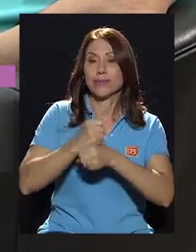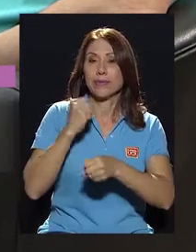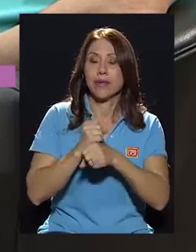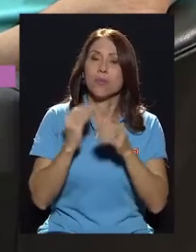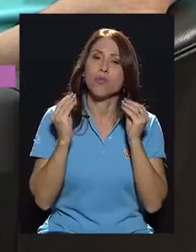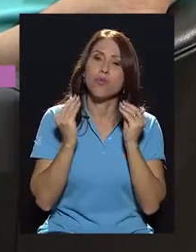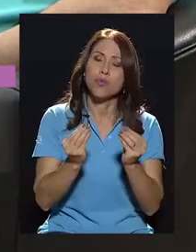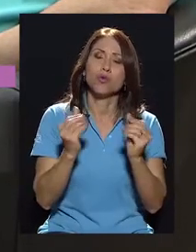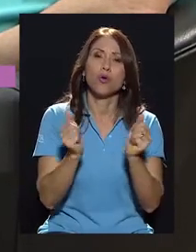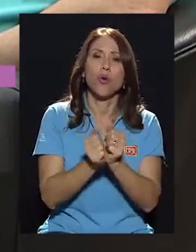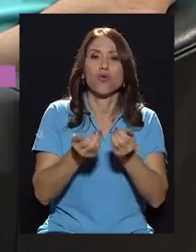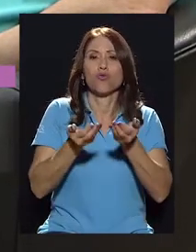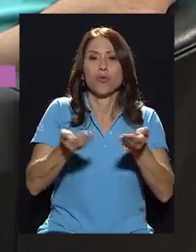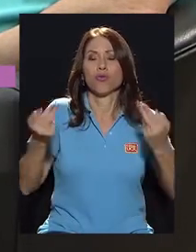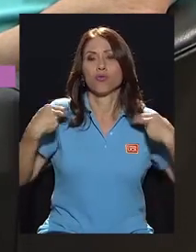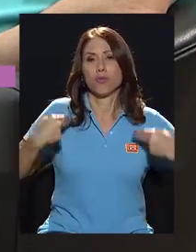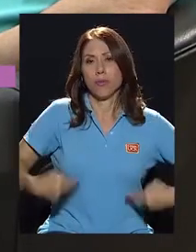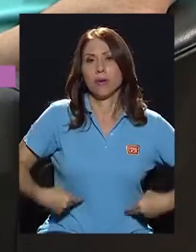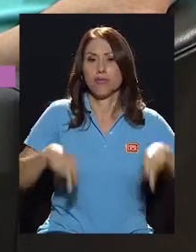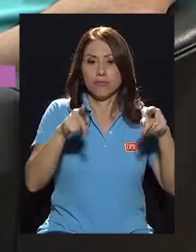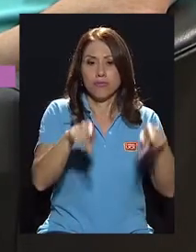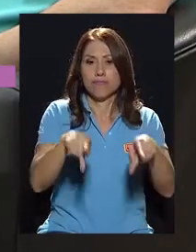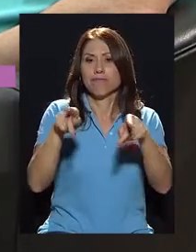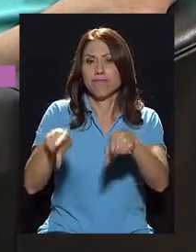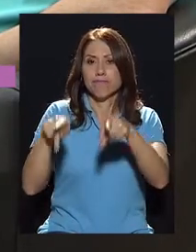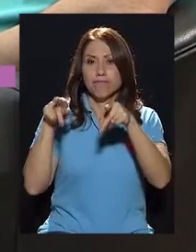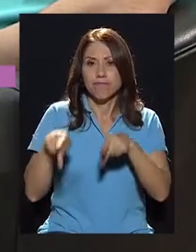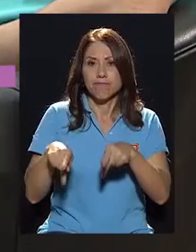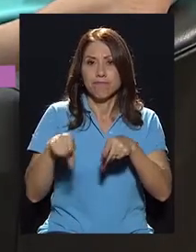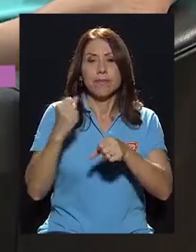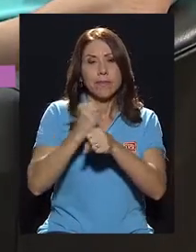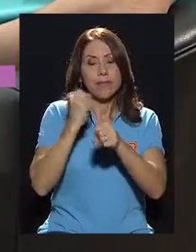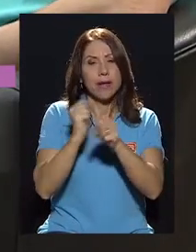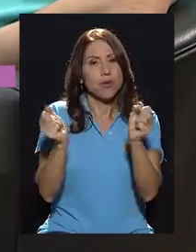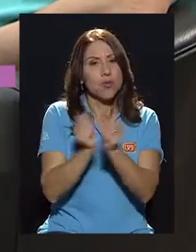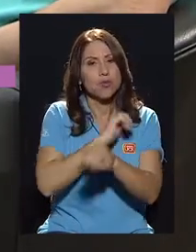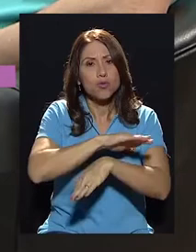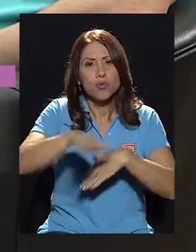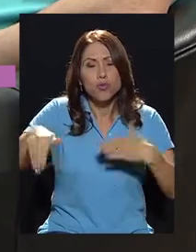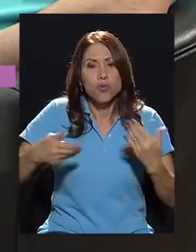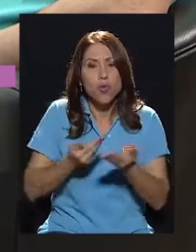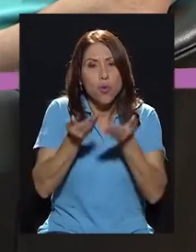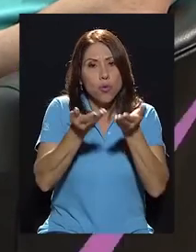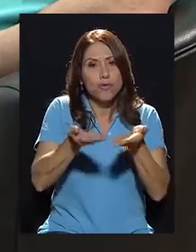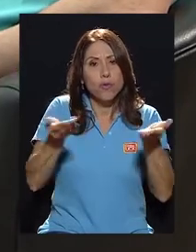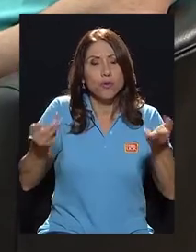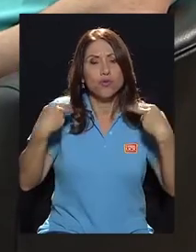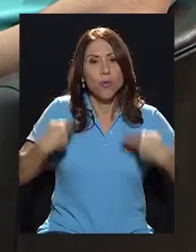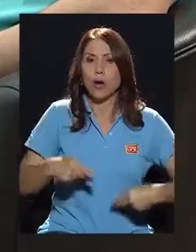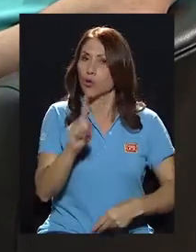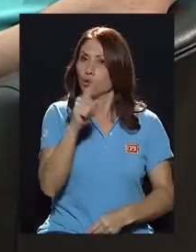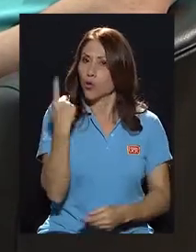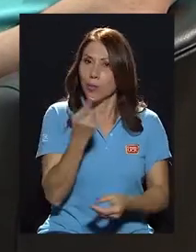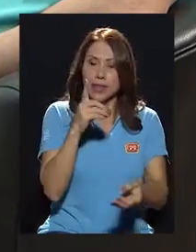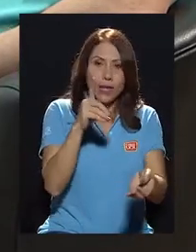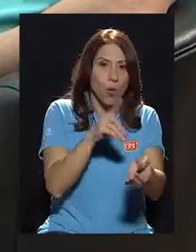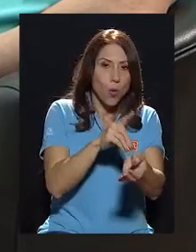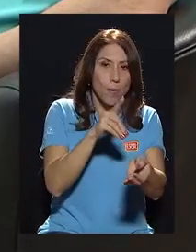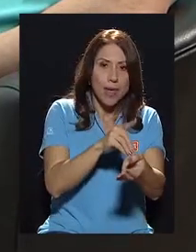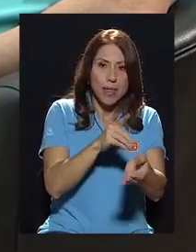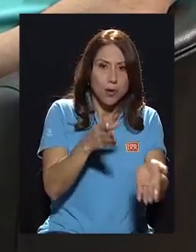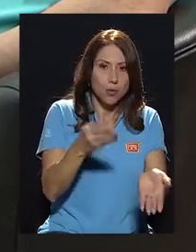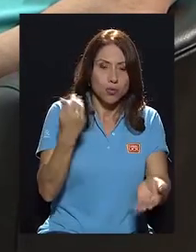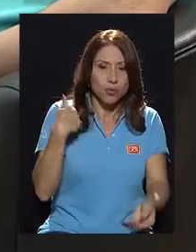con el recurso humano, hay que trabajar con todo el recurso humano, no solo con los médicos y las médicas,